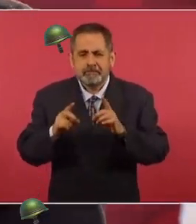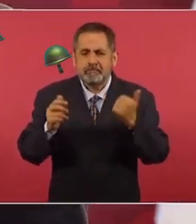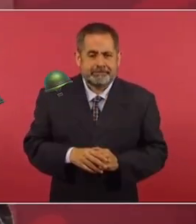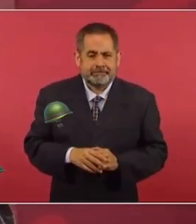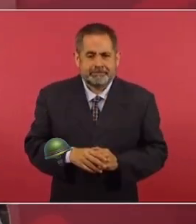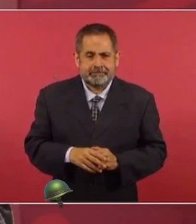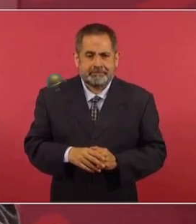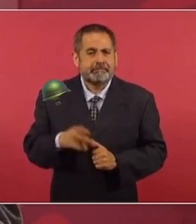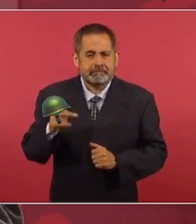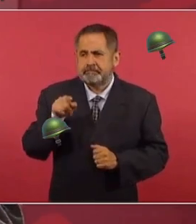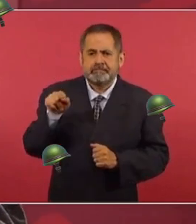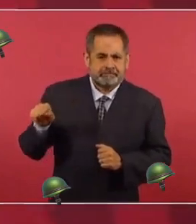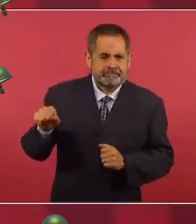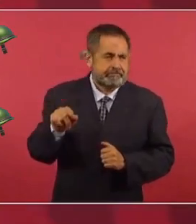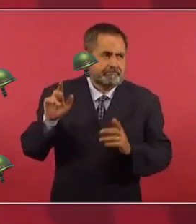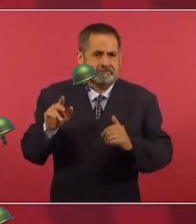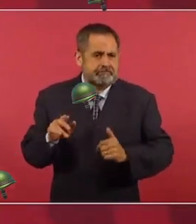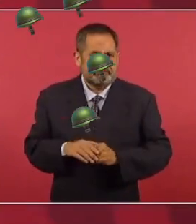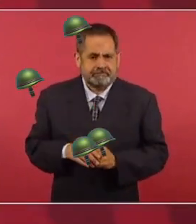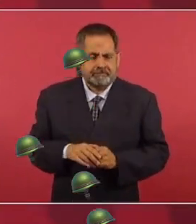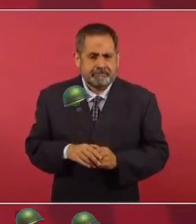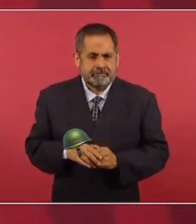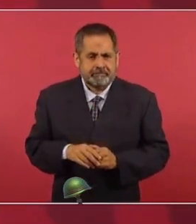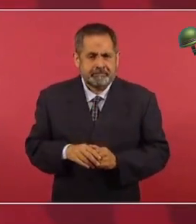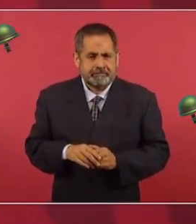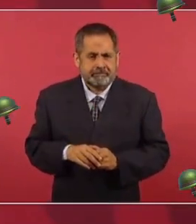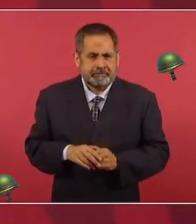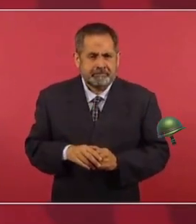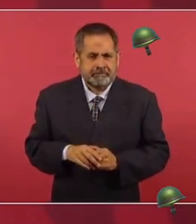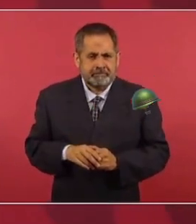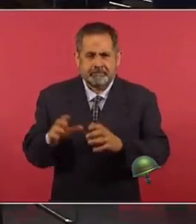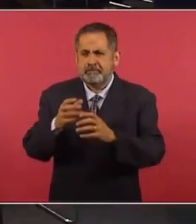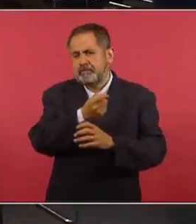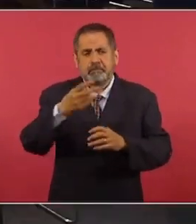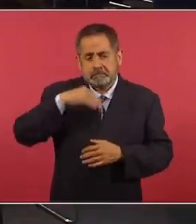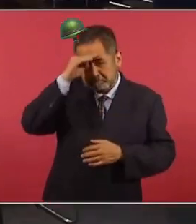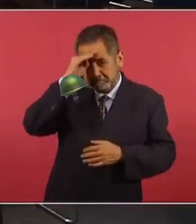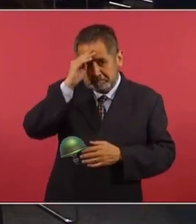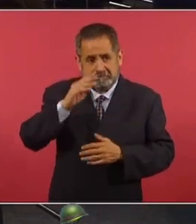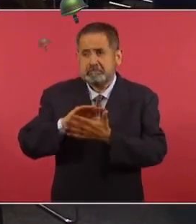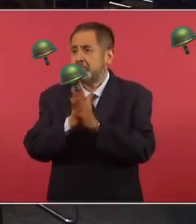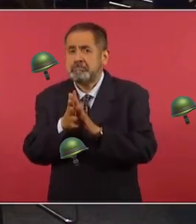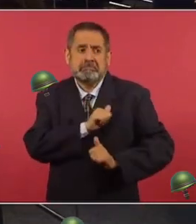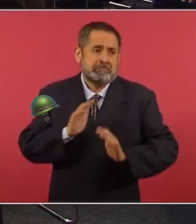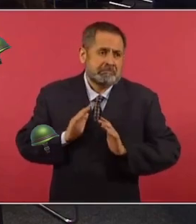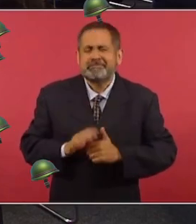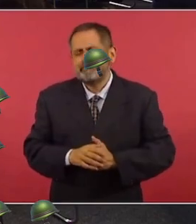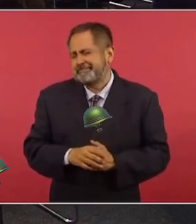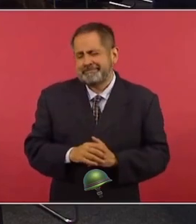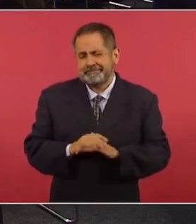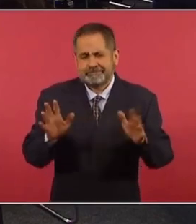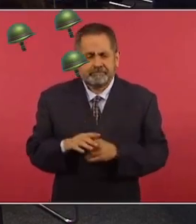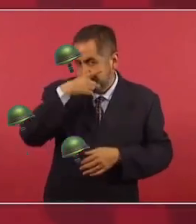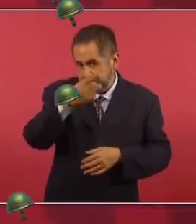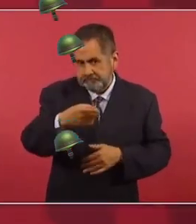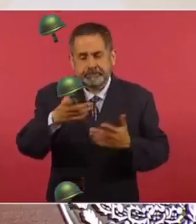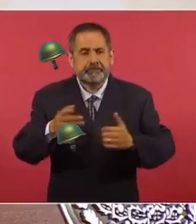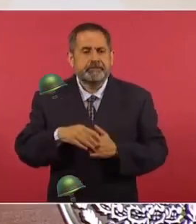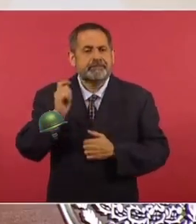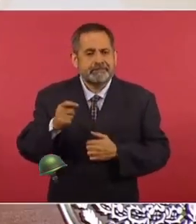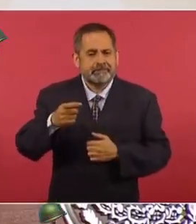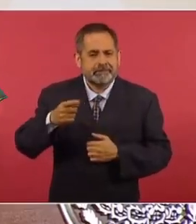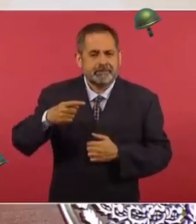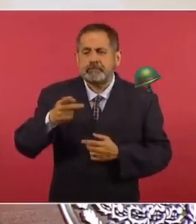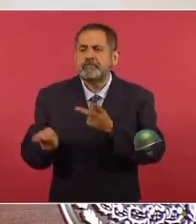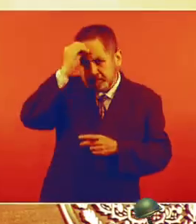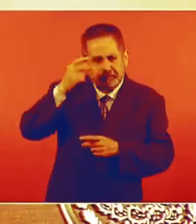militarización. Hay cierto rechazo a la militarización. Y yo estoy ahora planteando de que